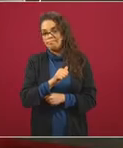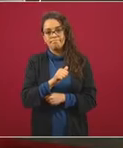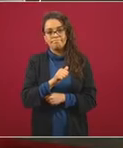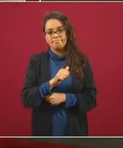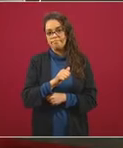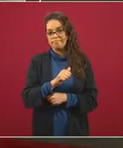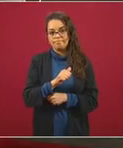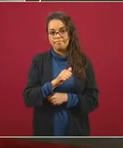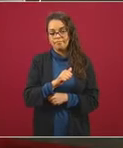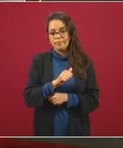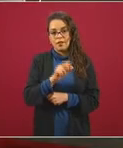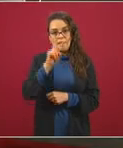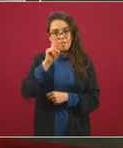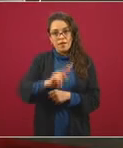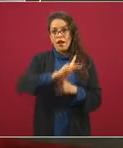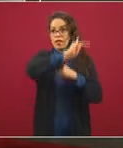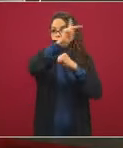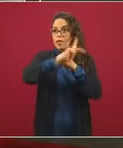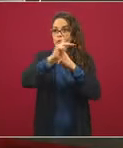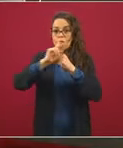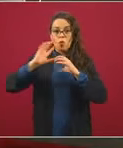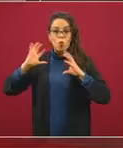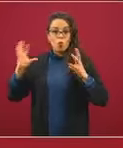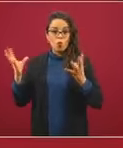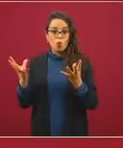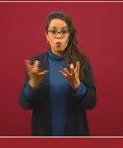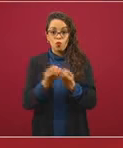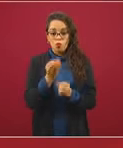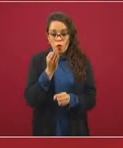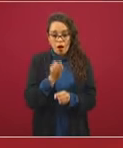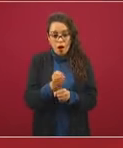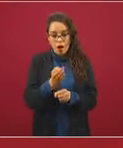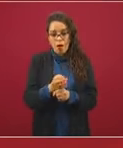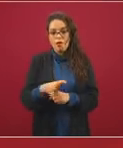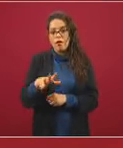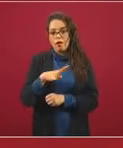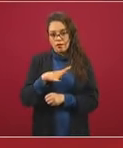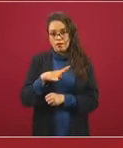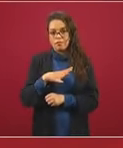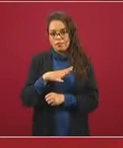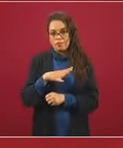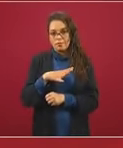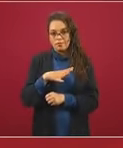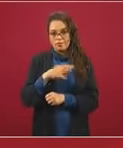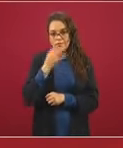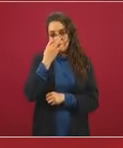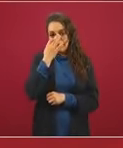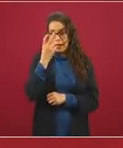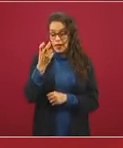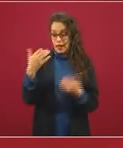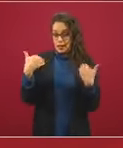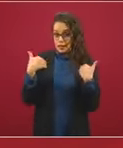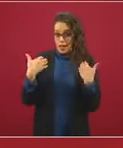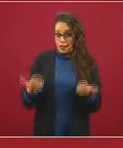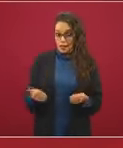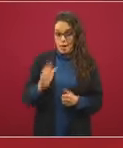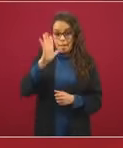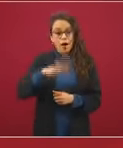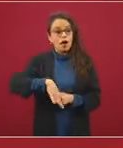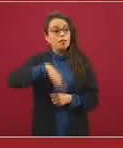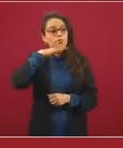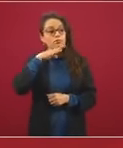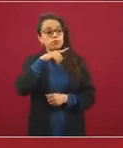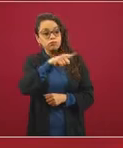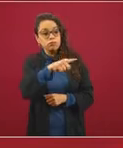todos los países confrontamos y esto de ninguna manera debe interpretarse como que se descuida un lado o se